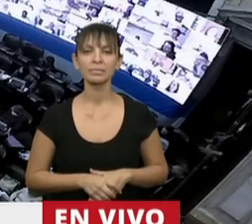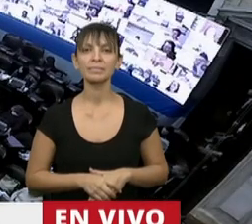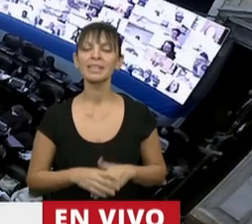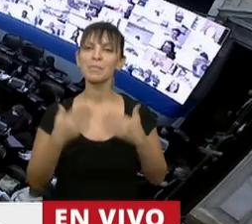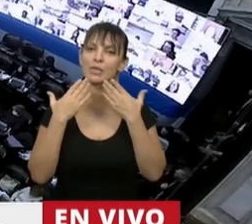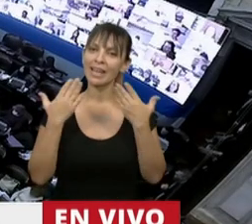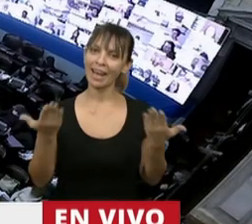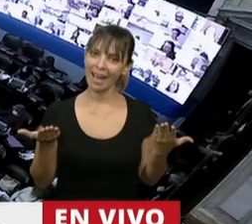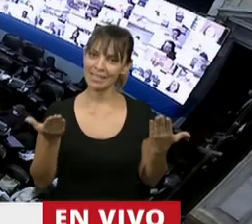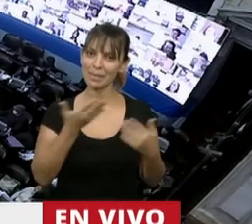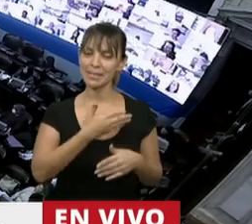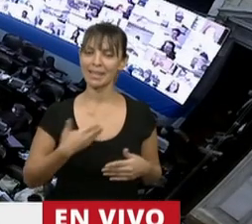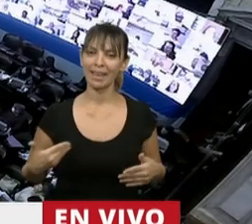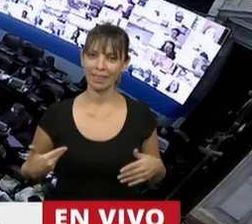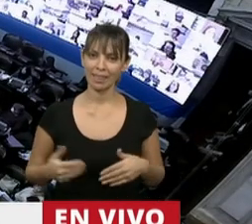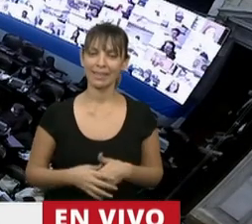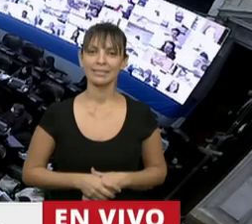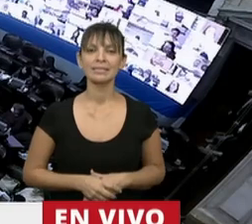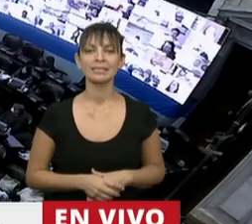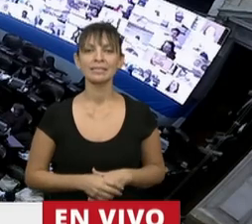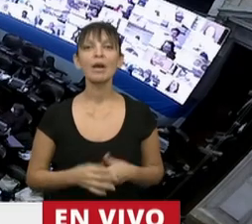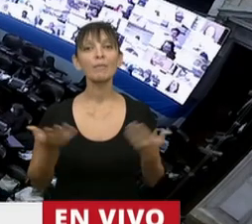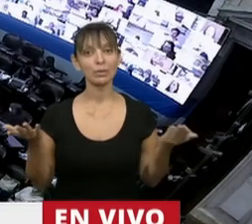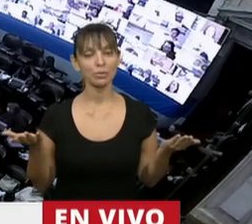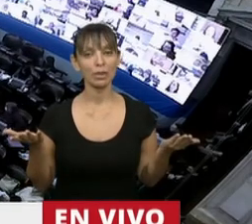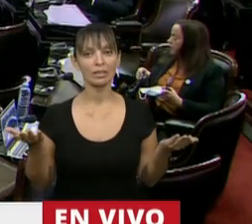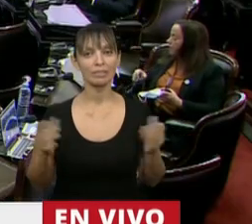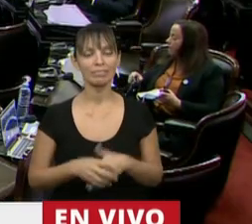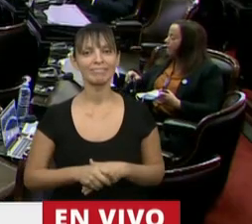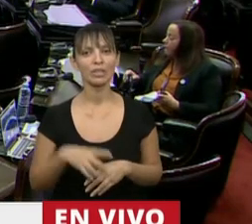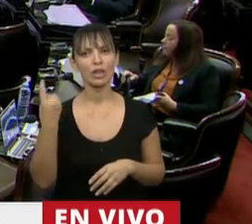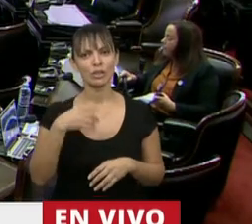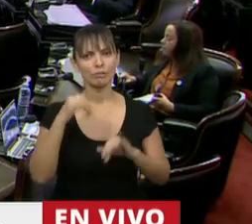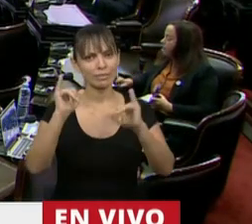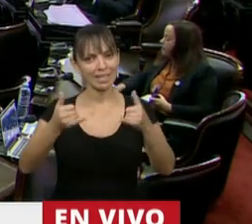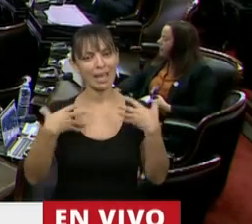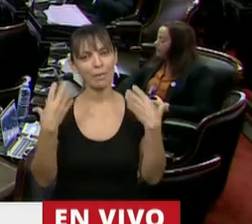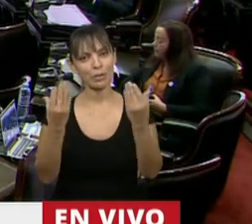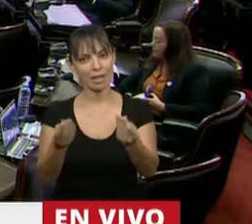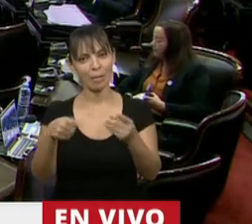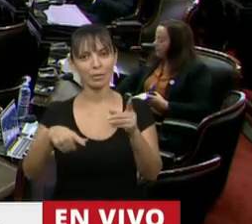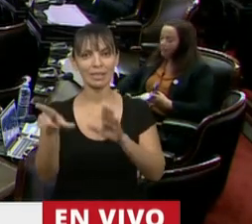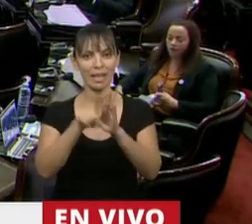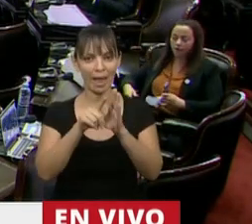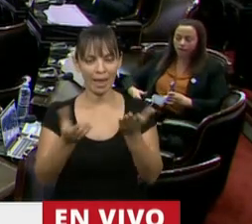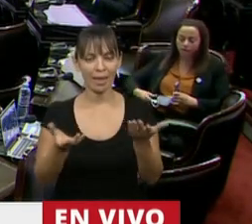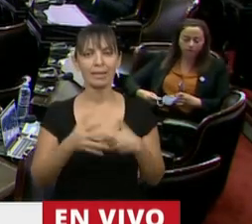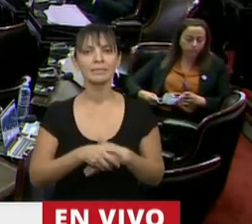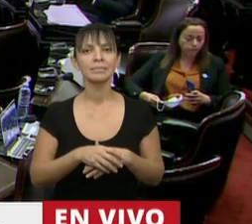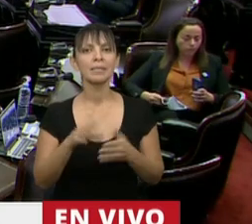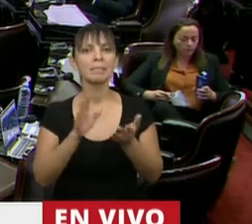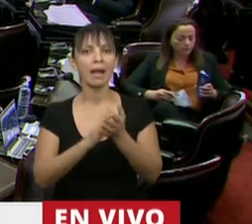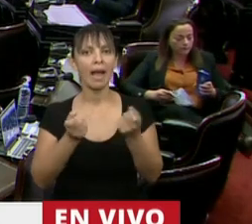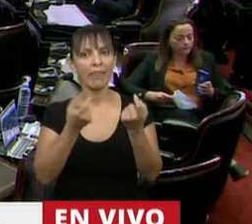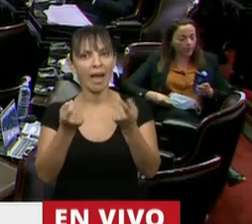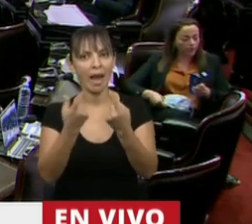Gracias, señor Presidente. Por supuesto que nosotros acompañamos esta ley, este proyecto de ley que implica dotar de